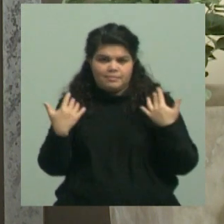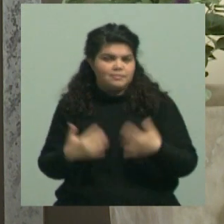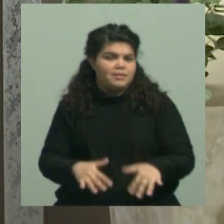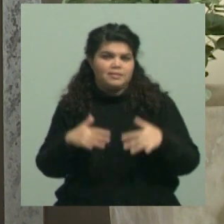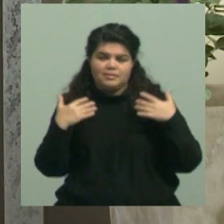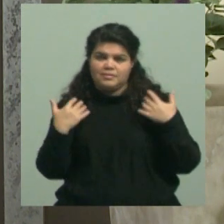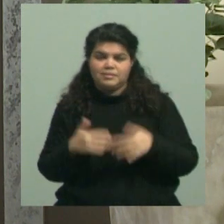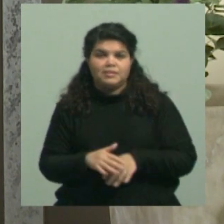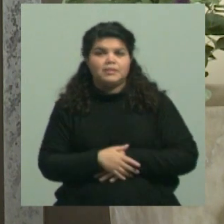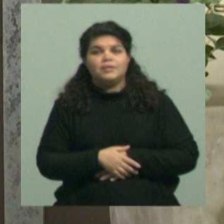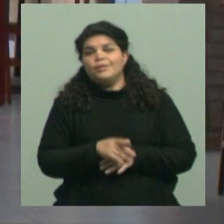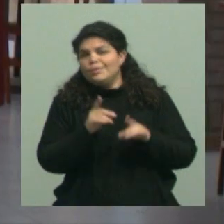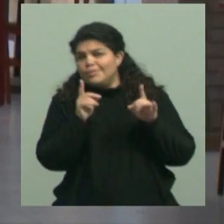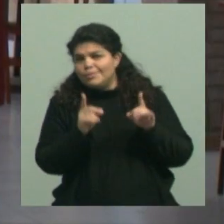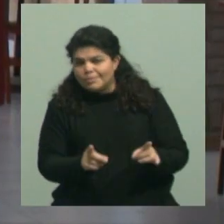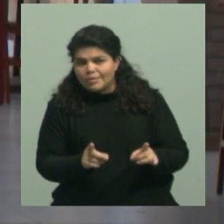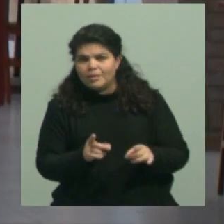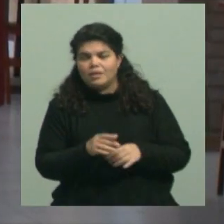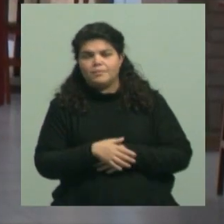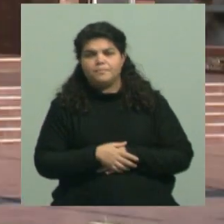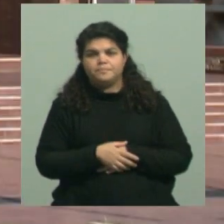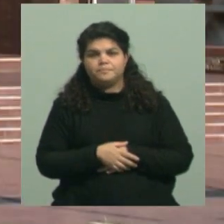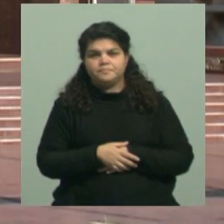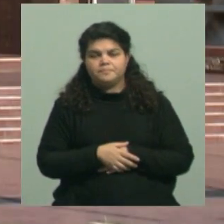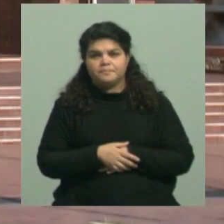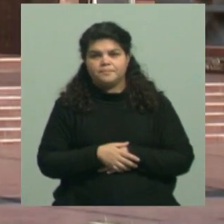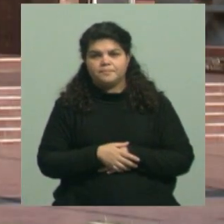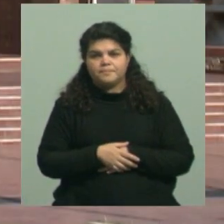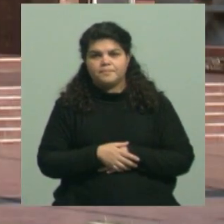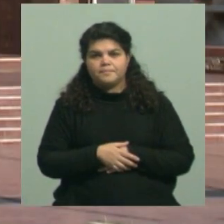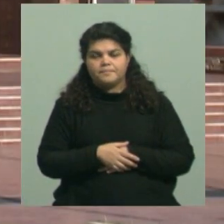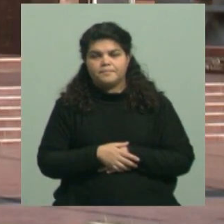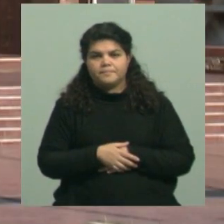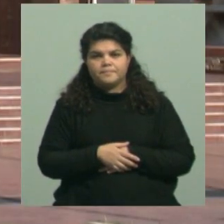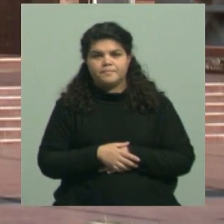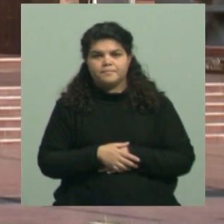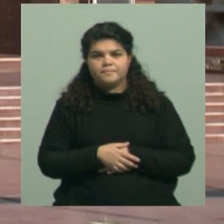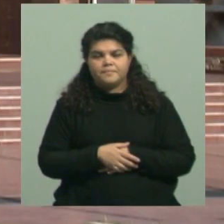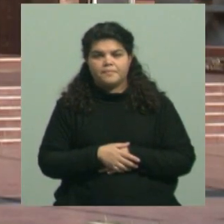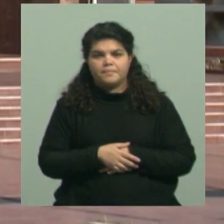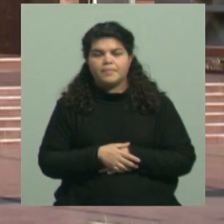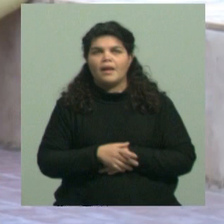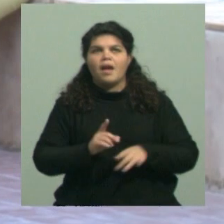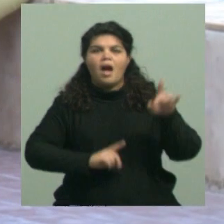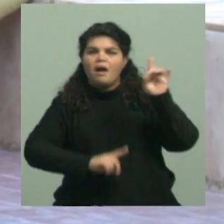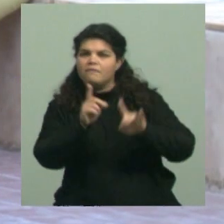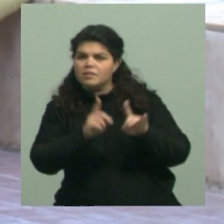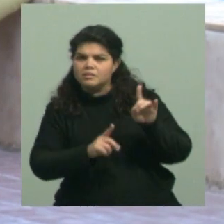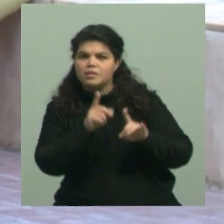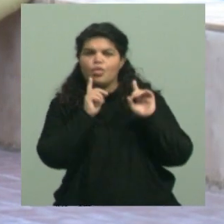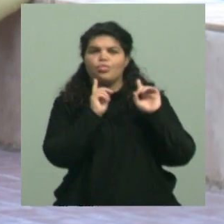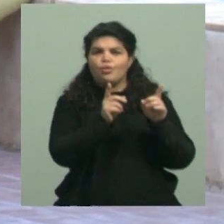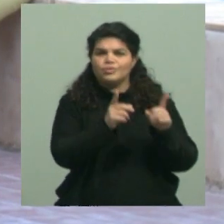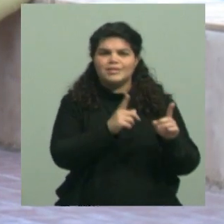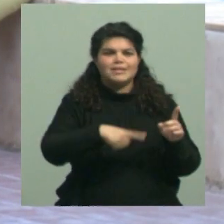hay una gran fragilidad en algunos casos de docentes que tienen, digamos,